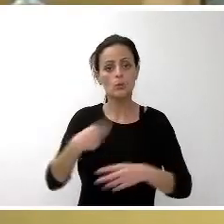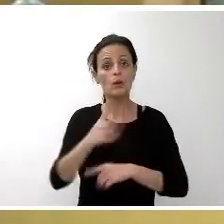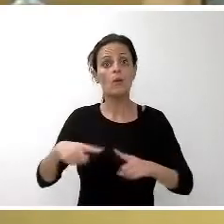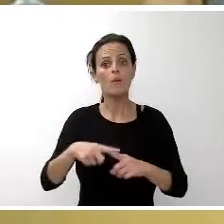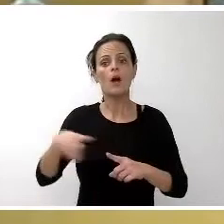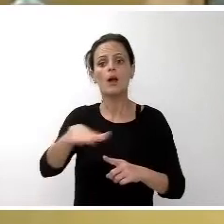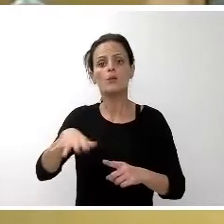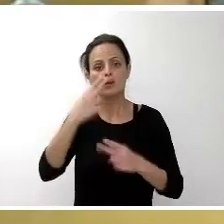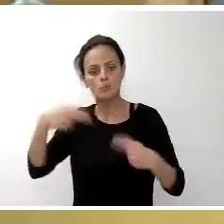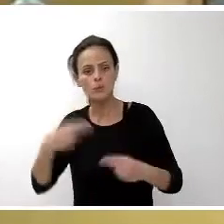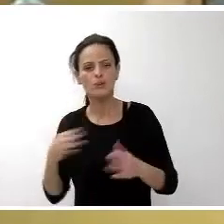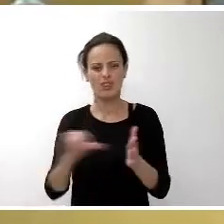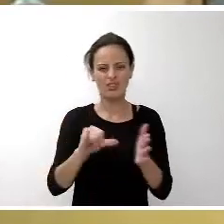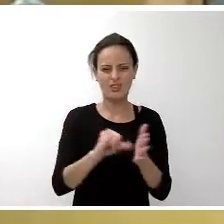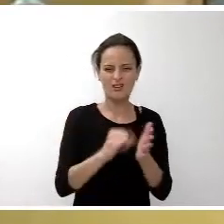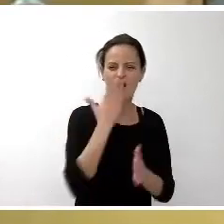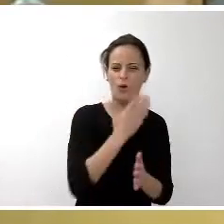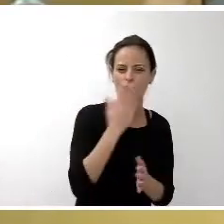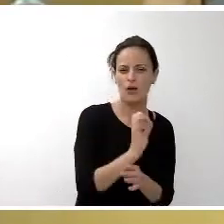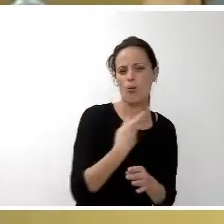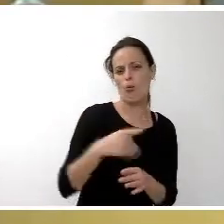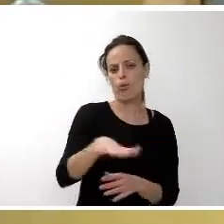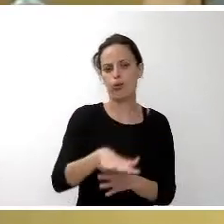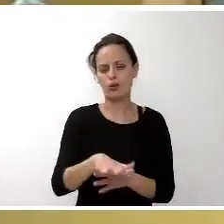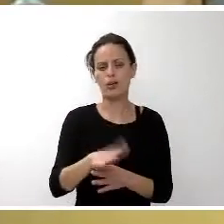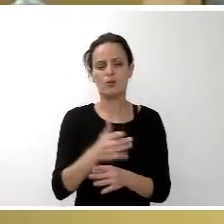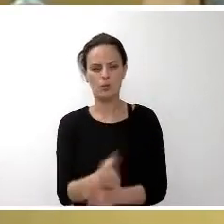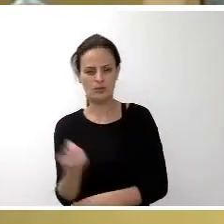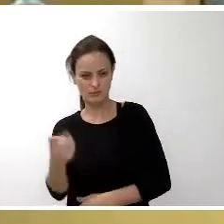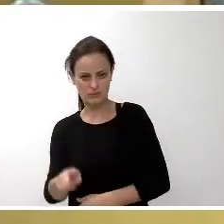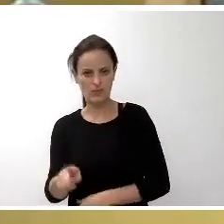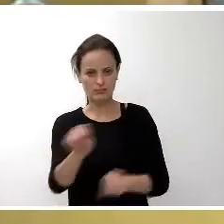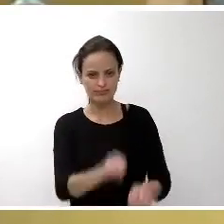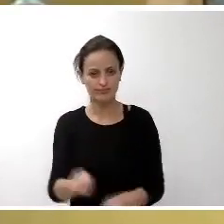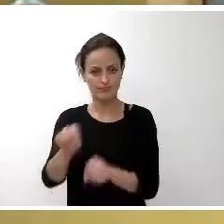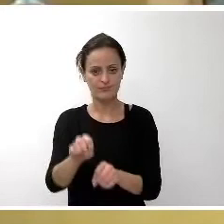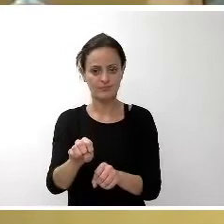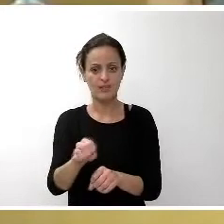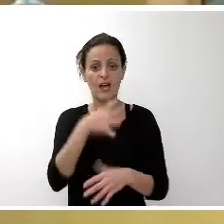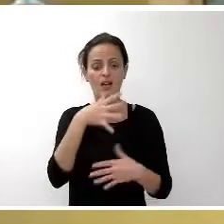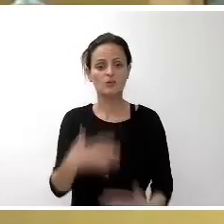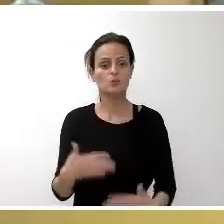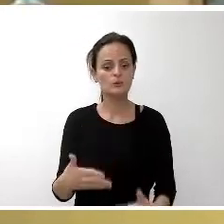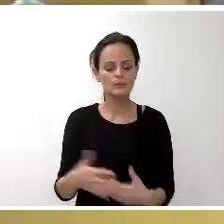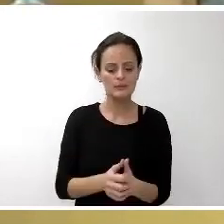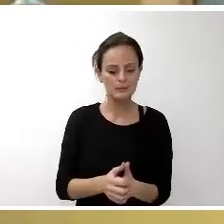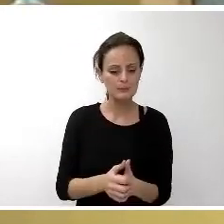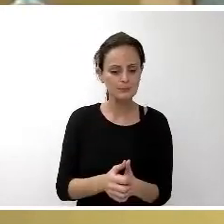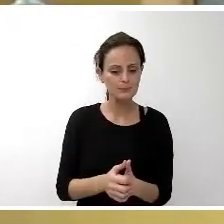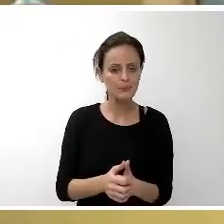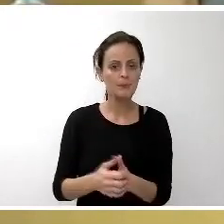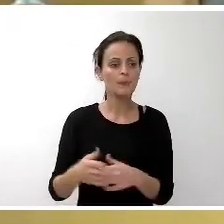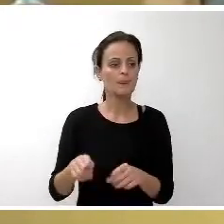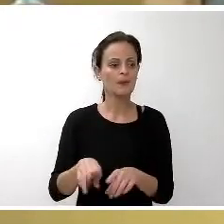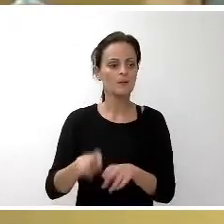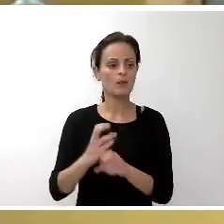de los colegios y zonas de juego. En la actualidad, los asientos de las guaguas son muy deslizantes y además cinturones de